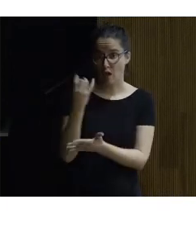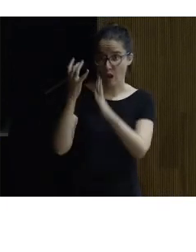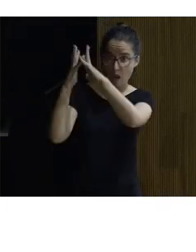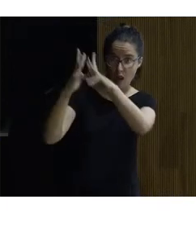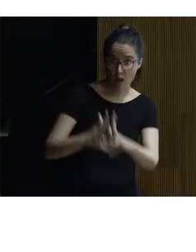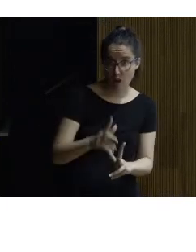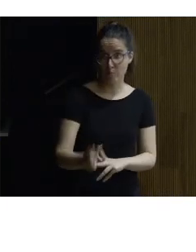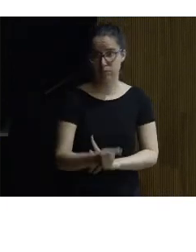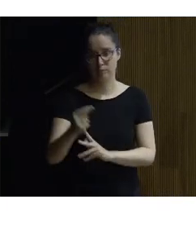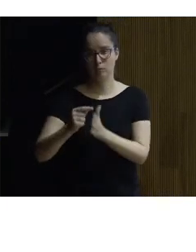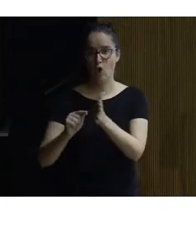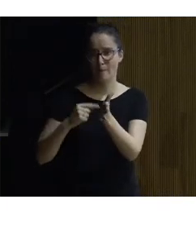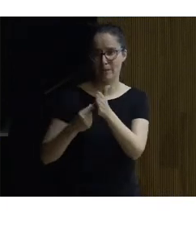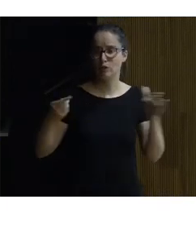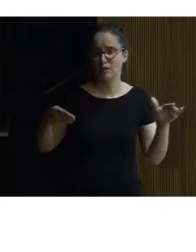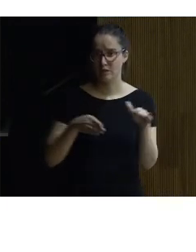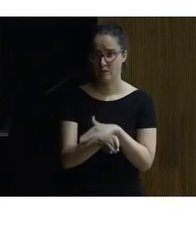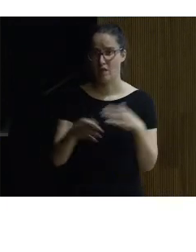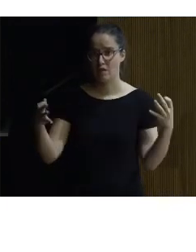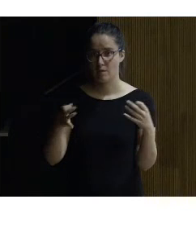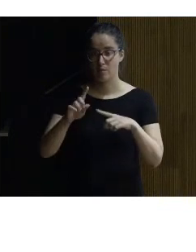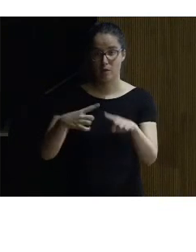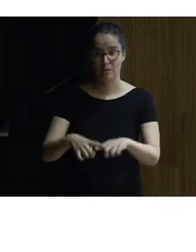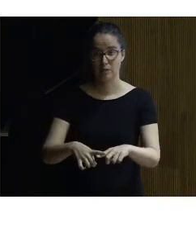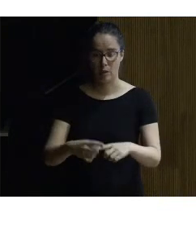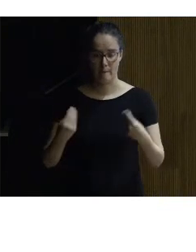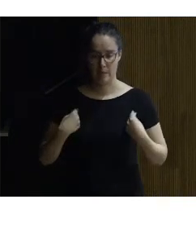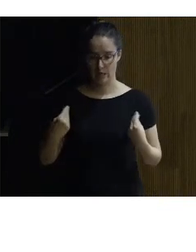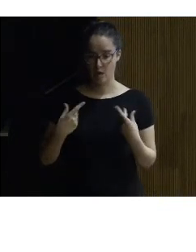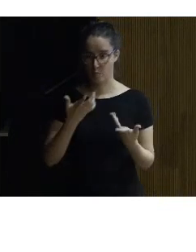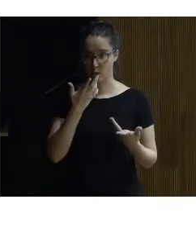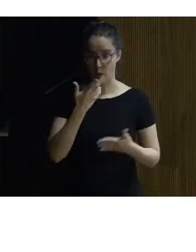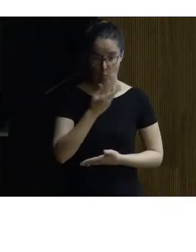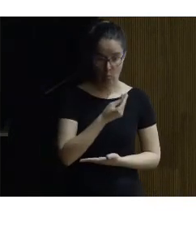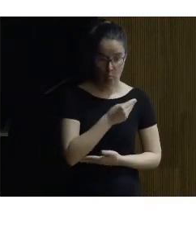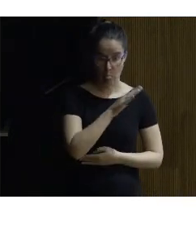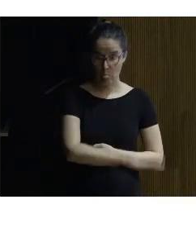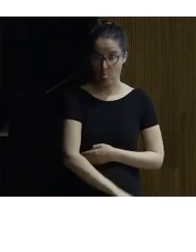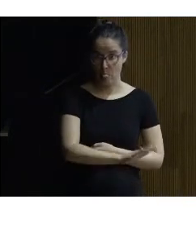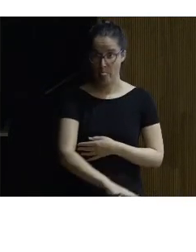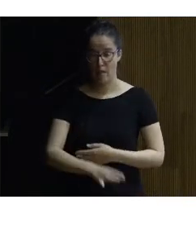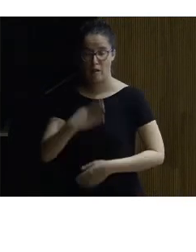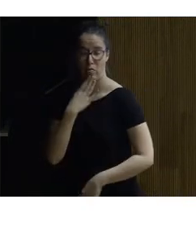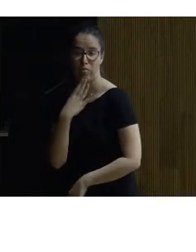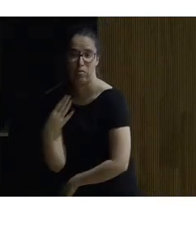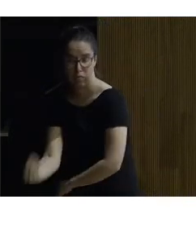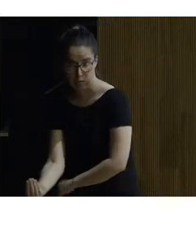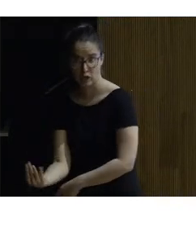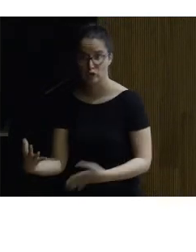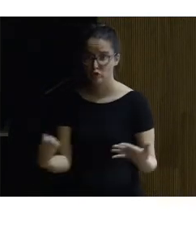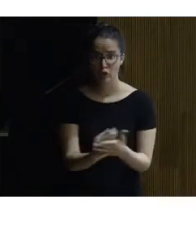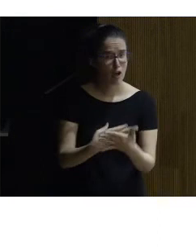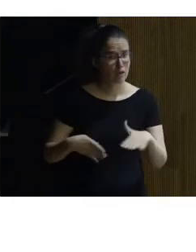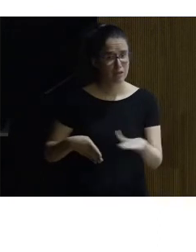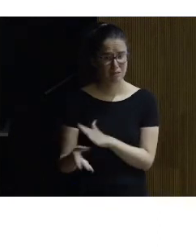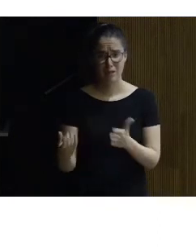pero al mismo tiempo pensando por ejemplo en los extremos de la vida en la infancia en la vejez en todas esas